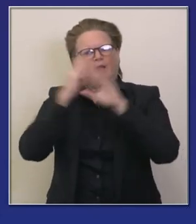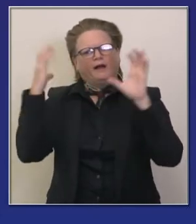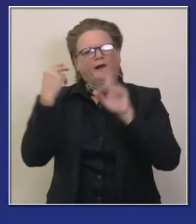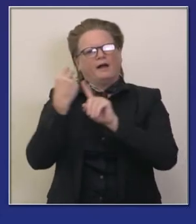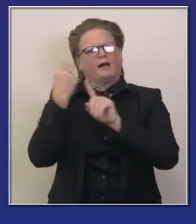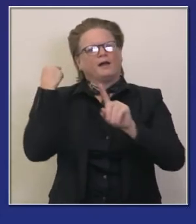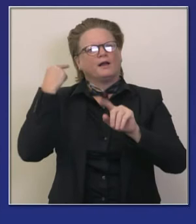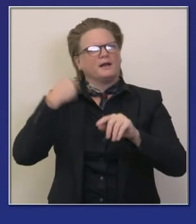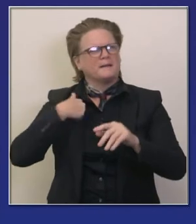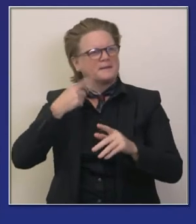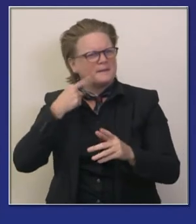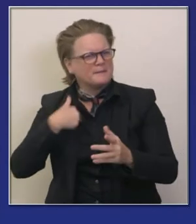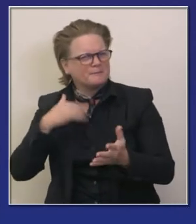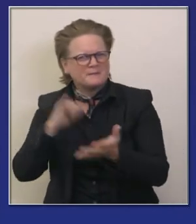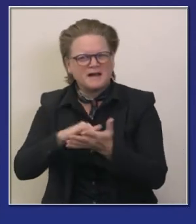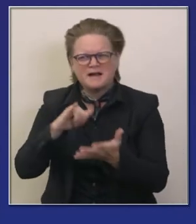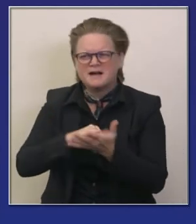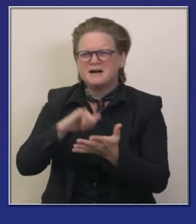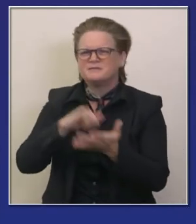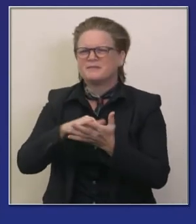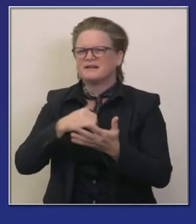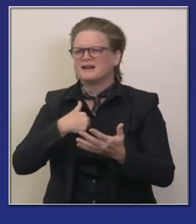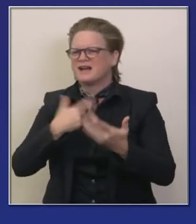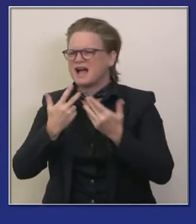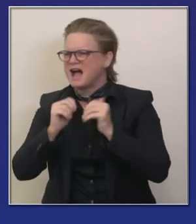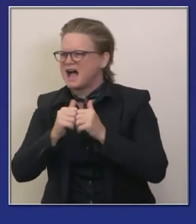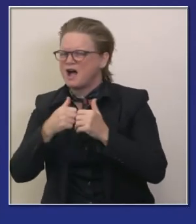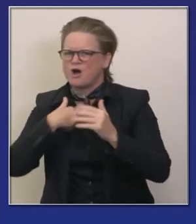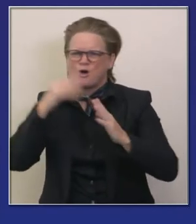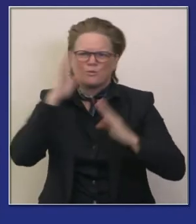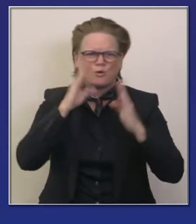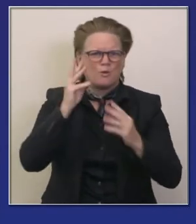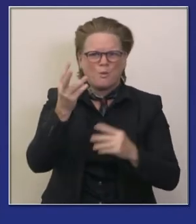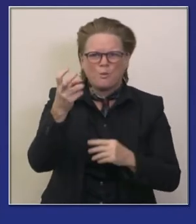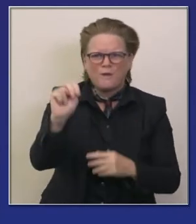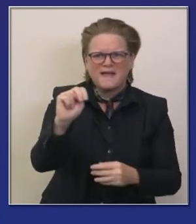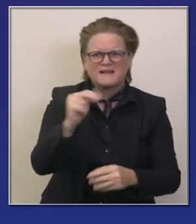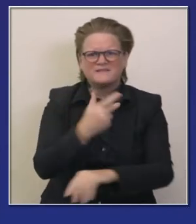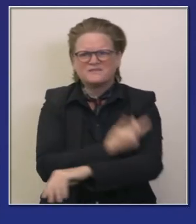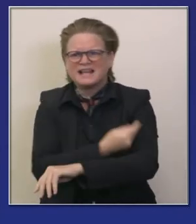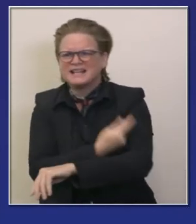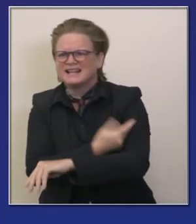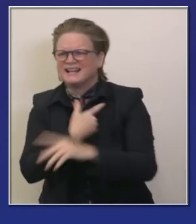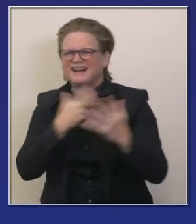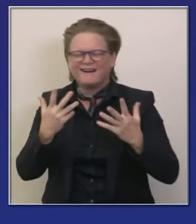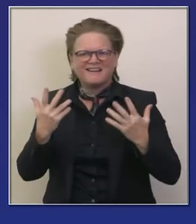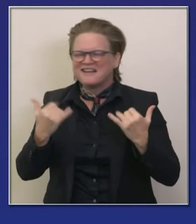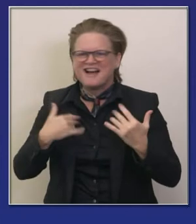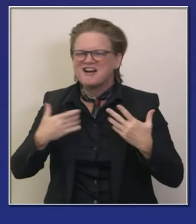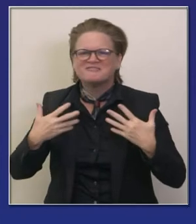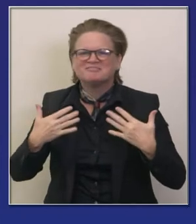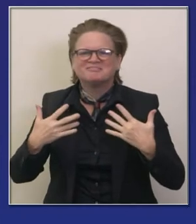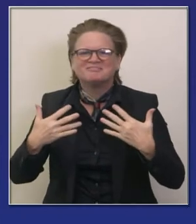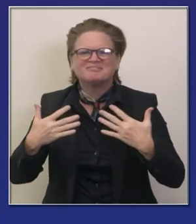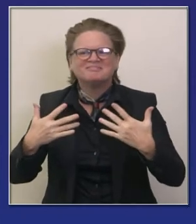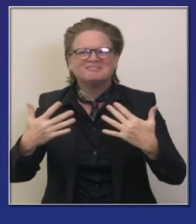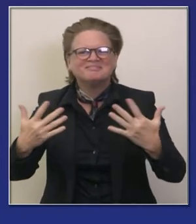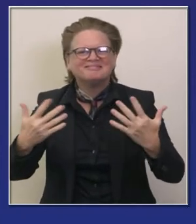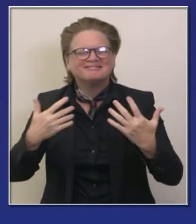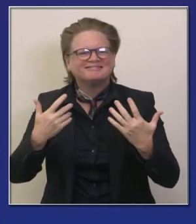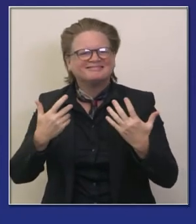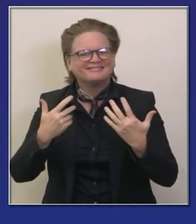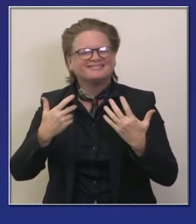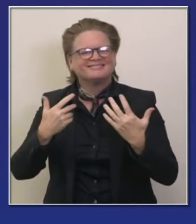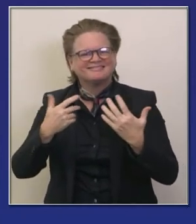americana de dar una distribución de semejante vacuna funcionarios hablaban de estar abrumados nosotros no